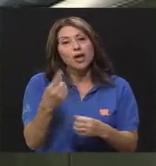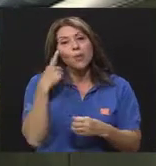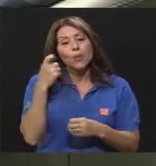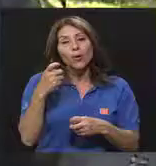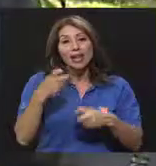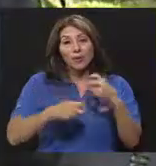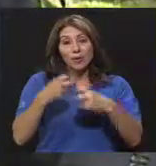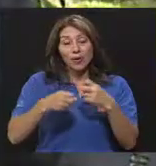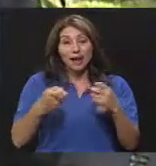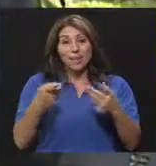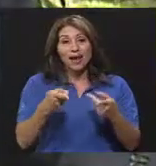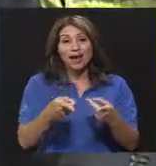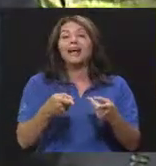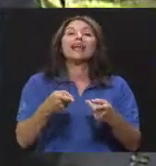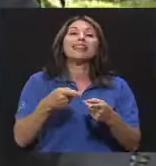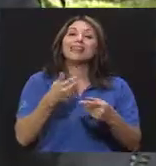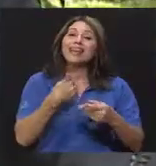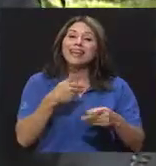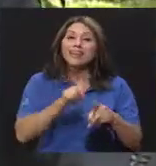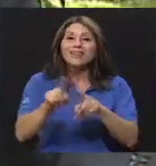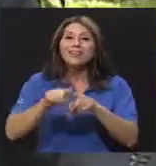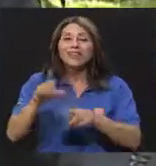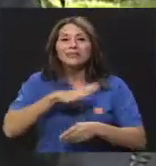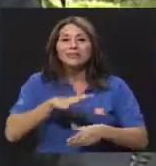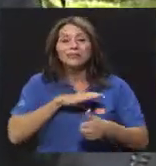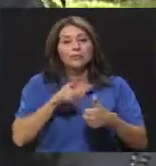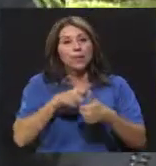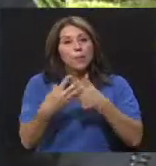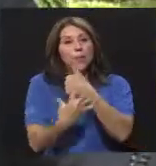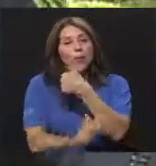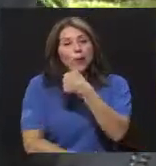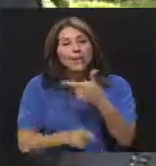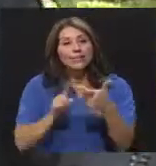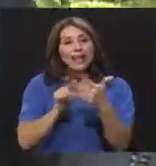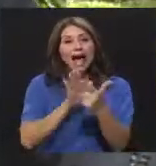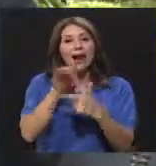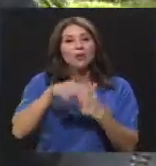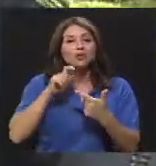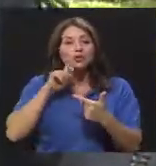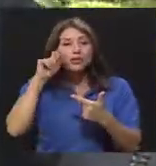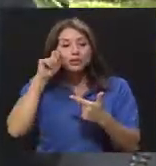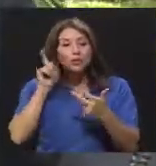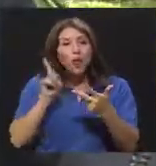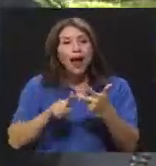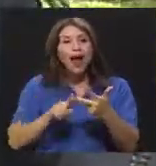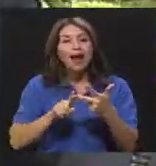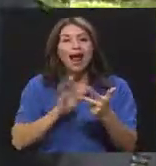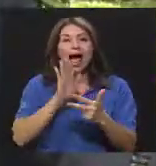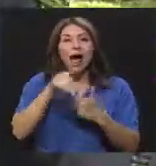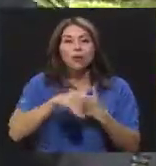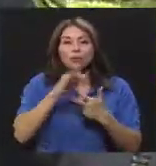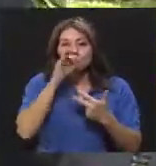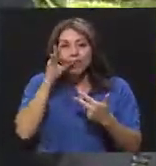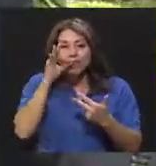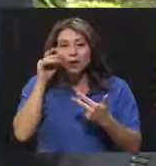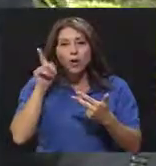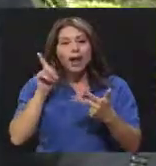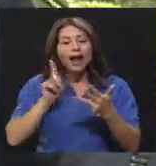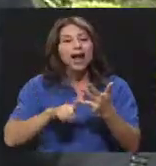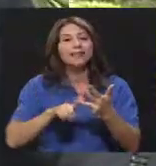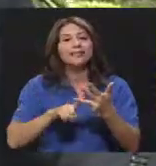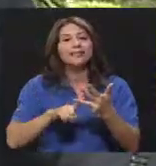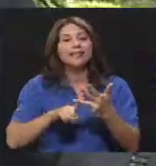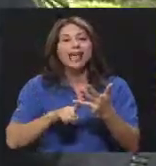problema, ¿no? Embarazo adolescente se relaciona a pobreza, se relaciona a abuso sexual, se relaciona a abuso de drogas,